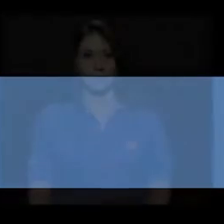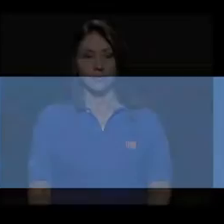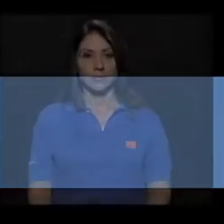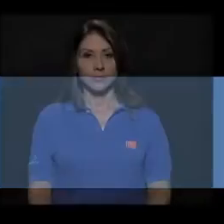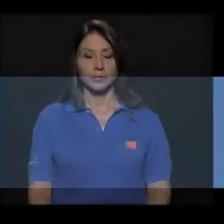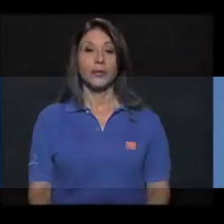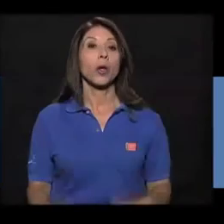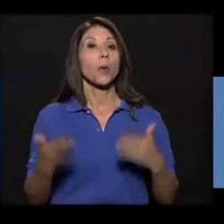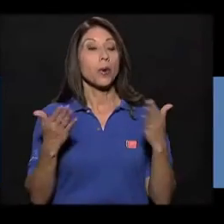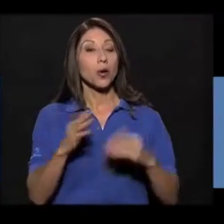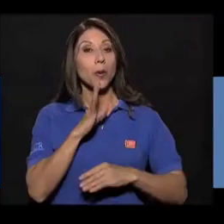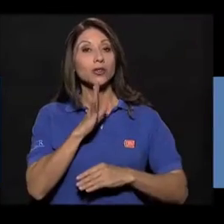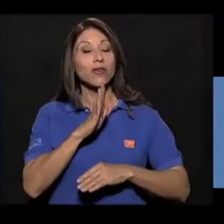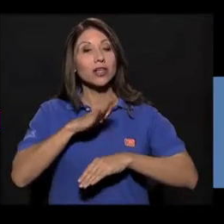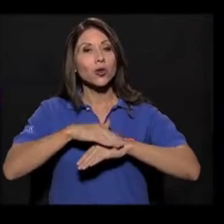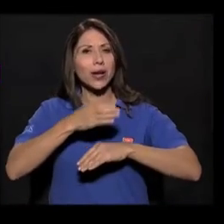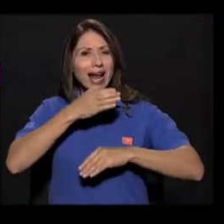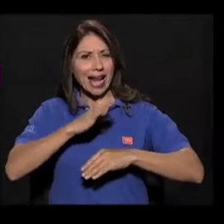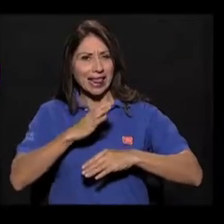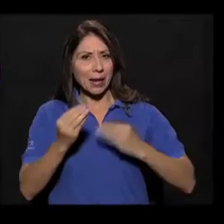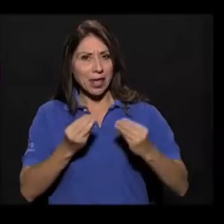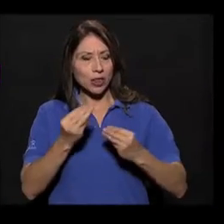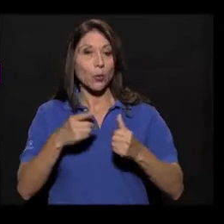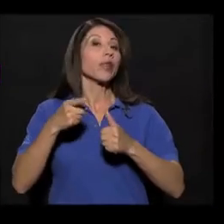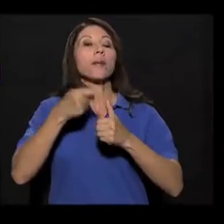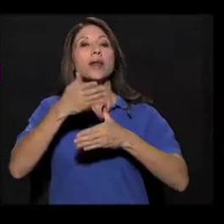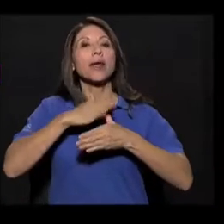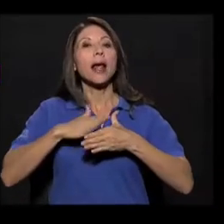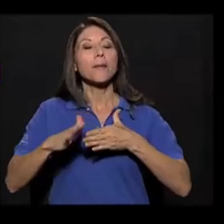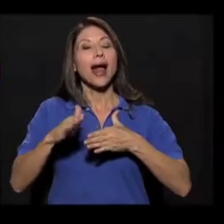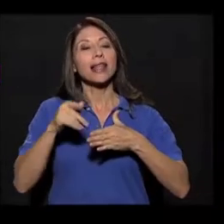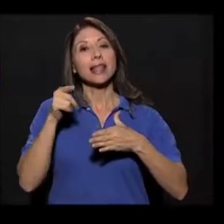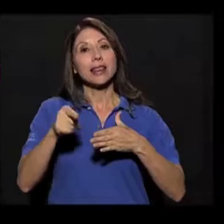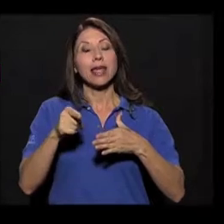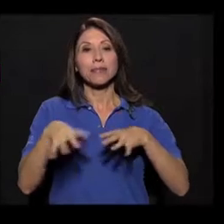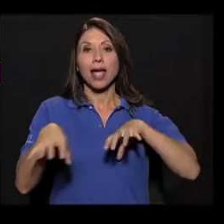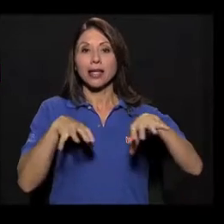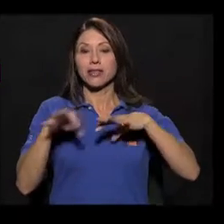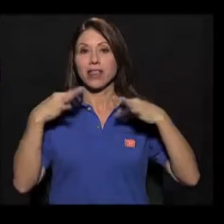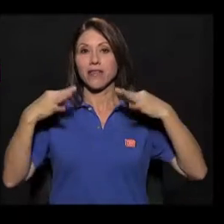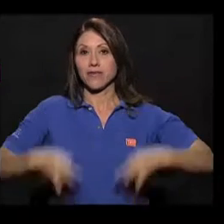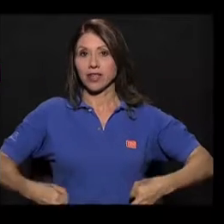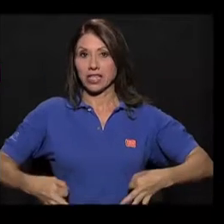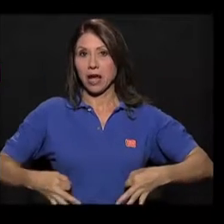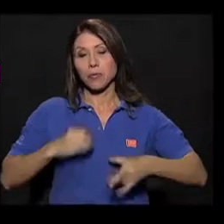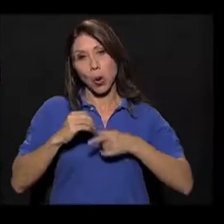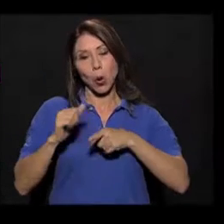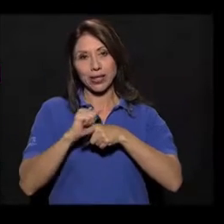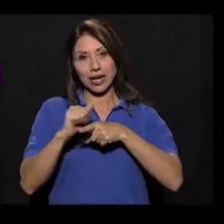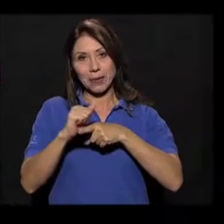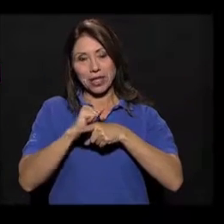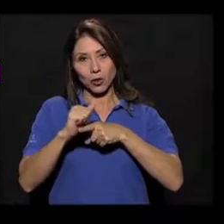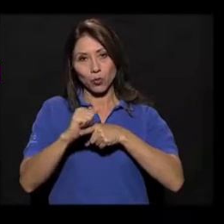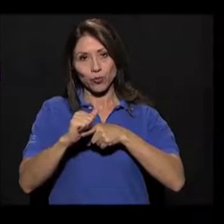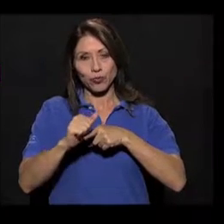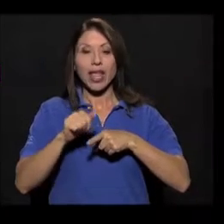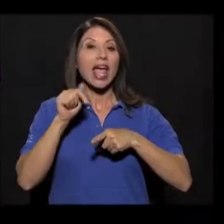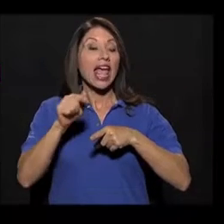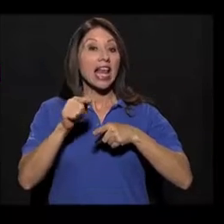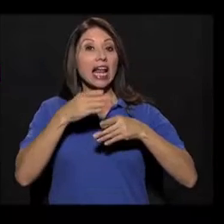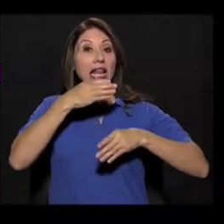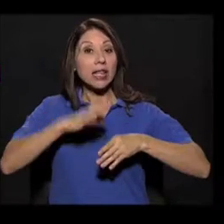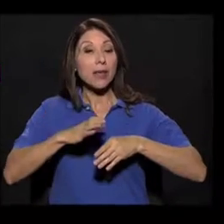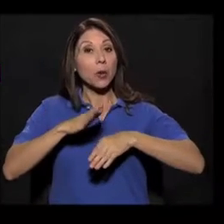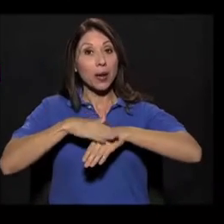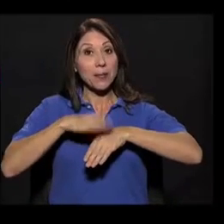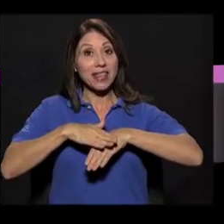Y vamos a hablar sobre el calentamiento. El calentamiento es la primera parte de la sesión de actividad física o entrenamiento. Este nos permite